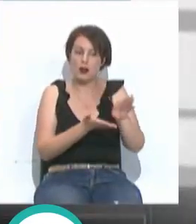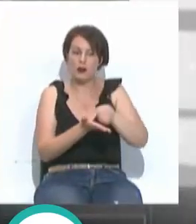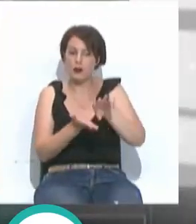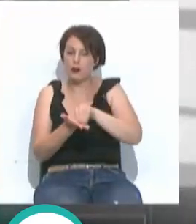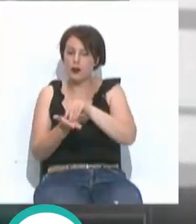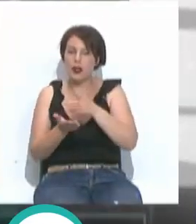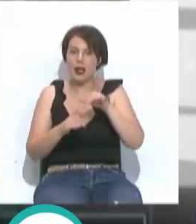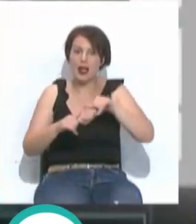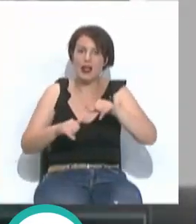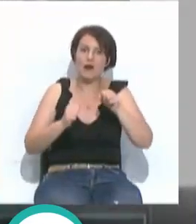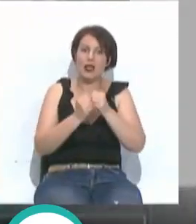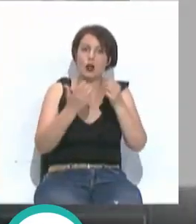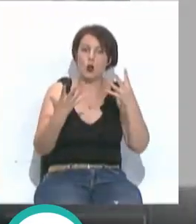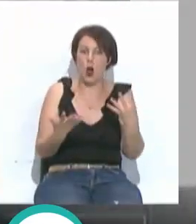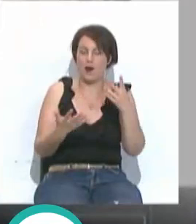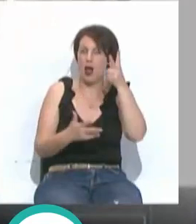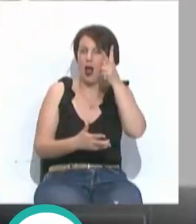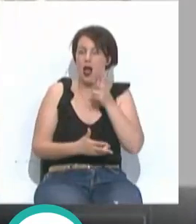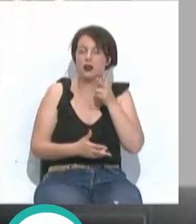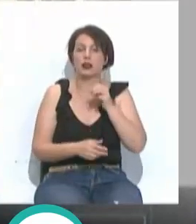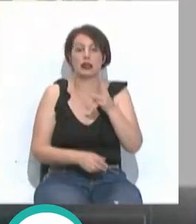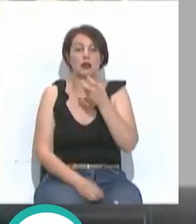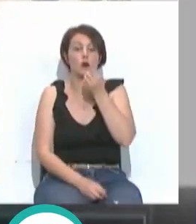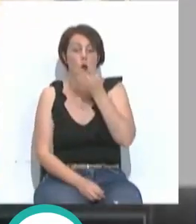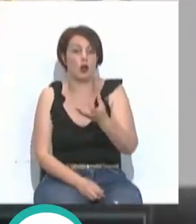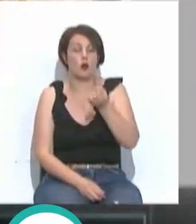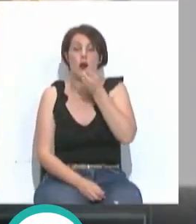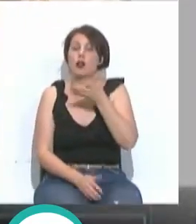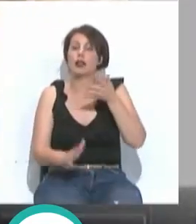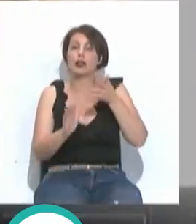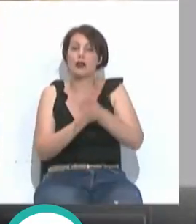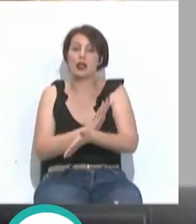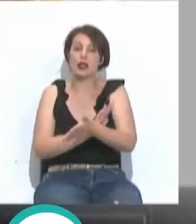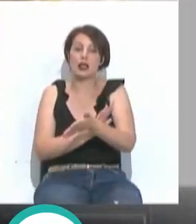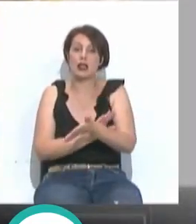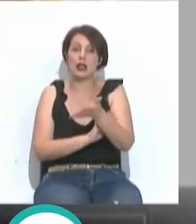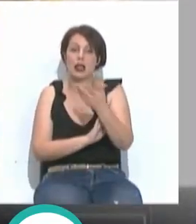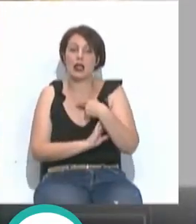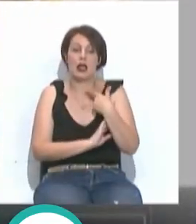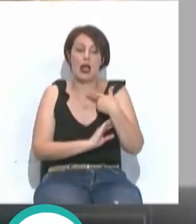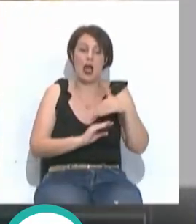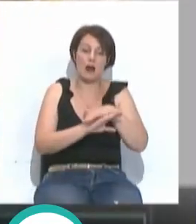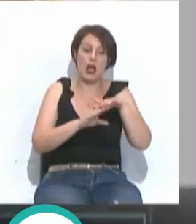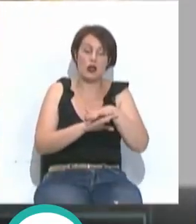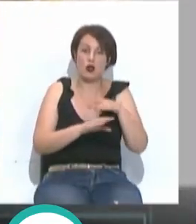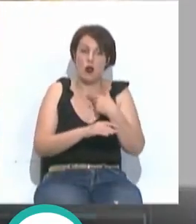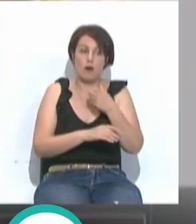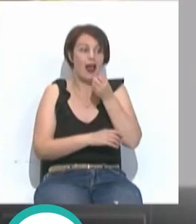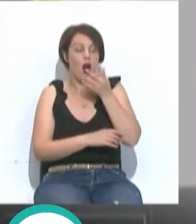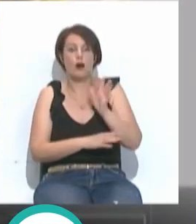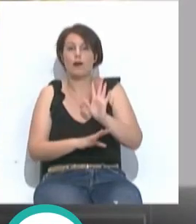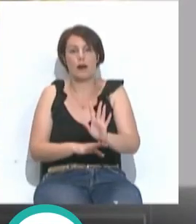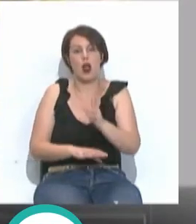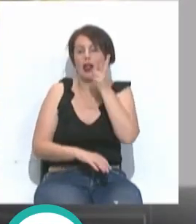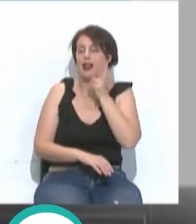29 excelentes y tres buenos. Buenos quiere decir mejor que apto para el baño, pero un poco